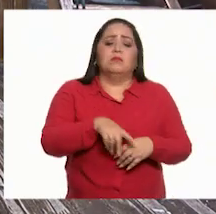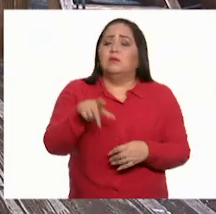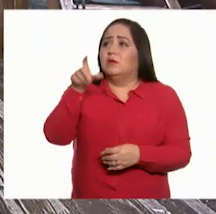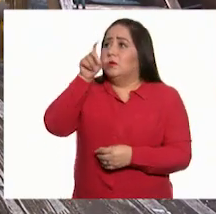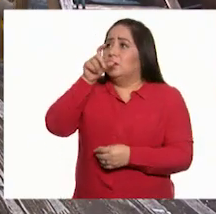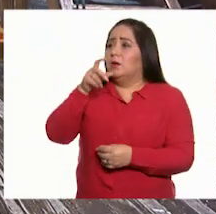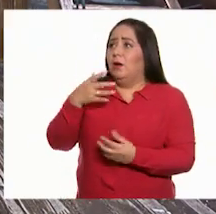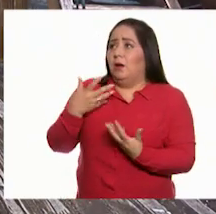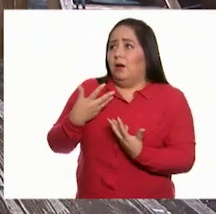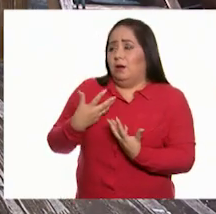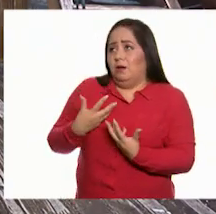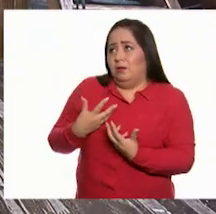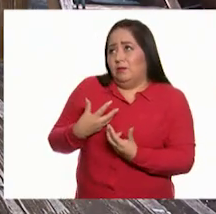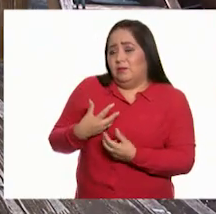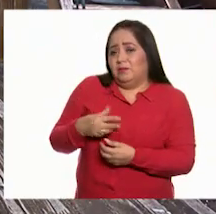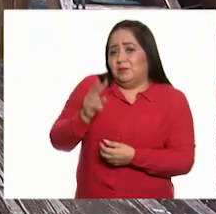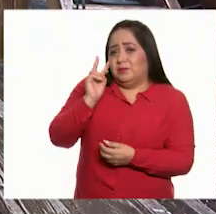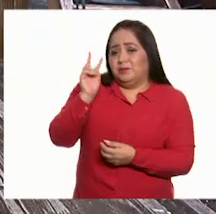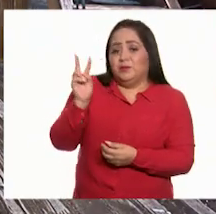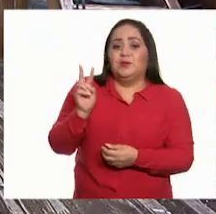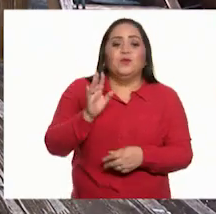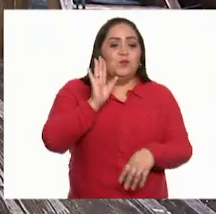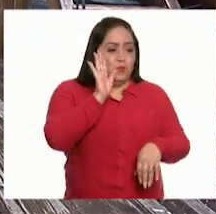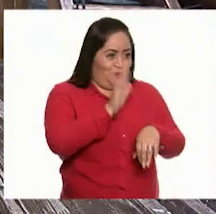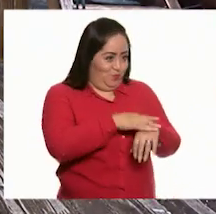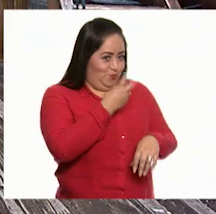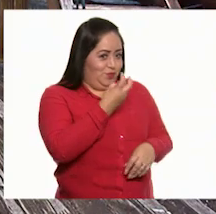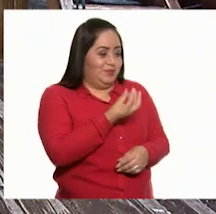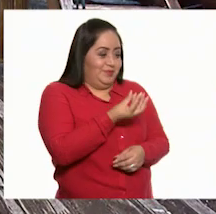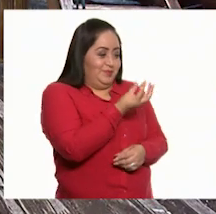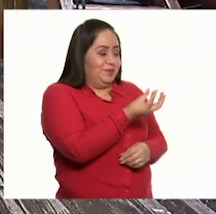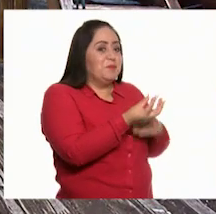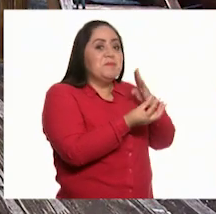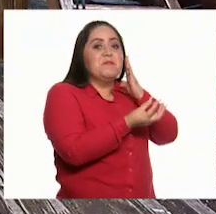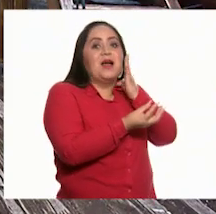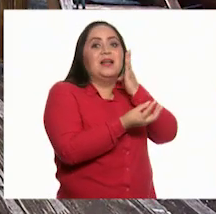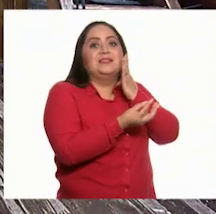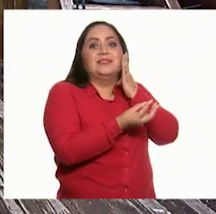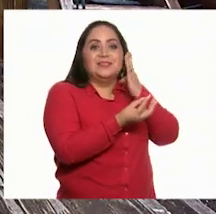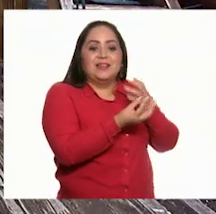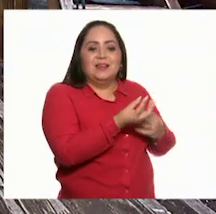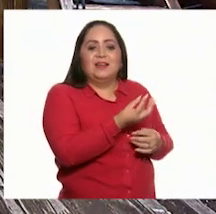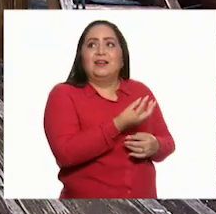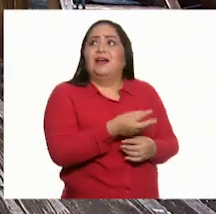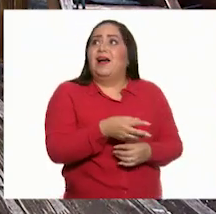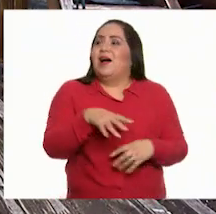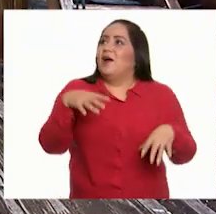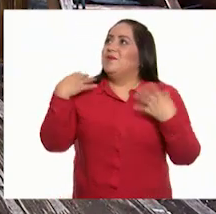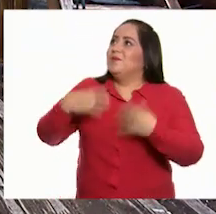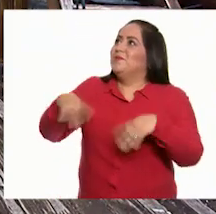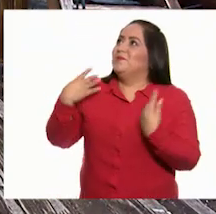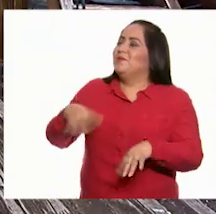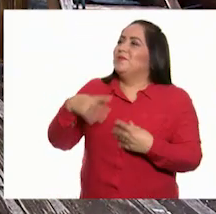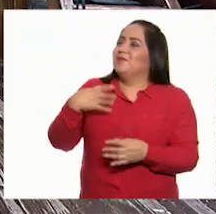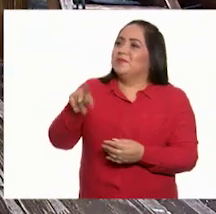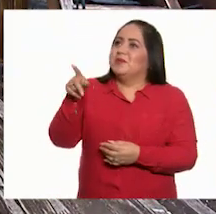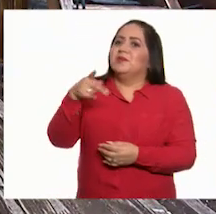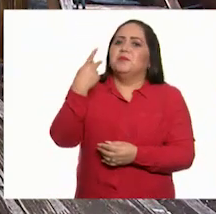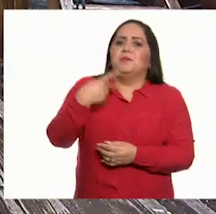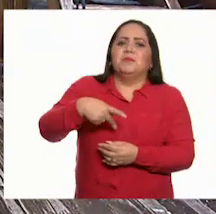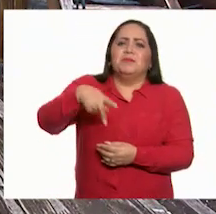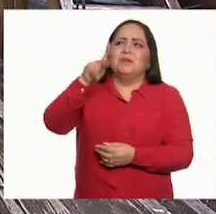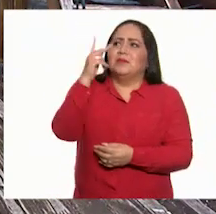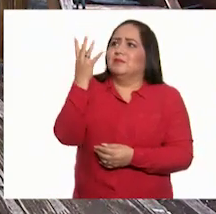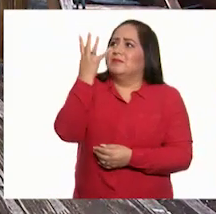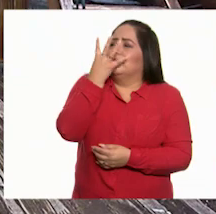Por eso, te traje esta manzana. ¡Oh! ¡Guau! ¡Pero qué